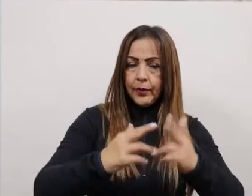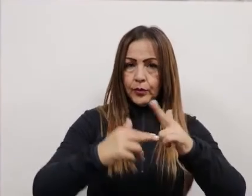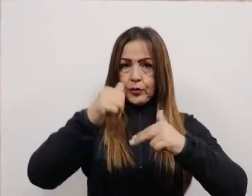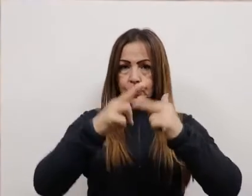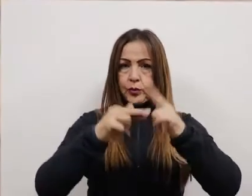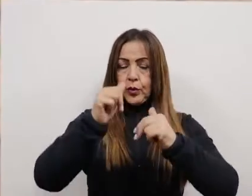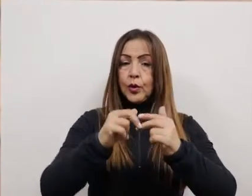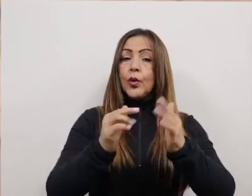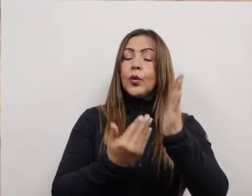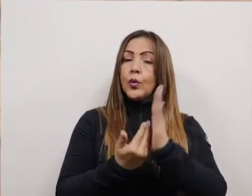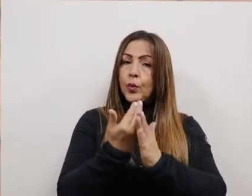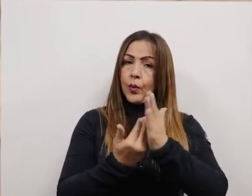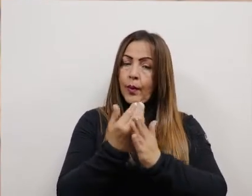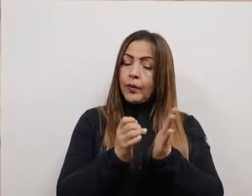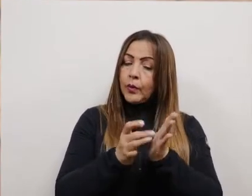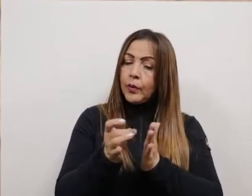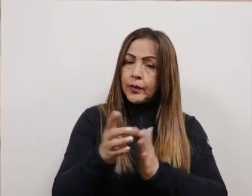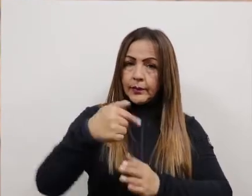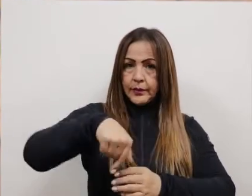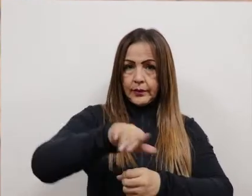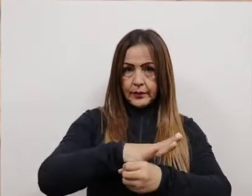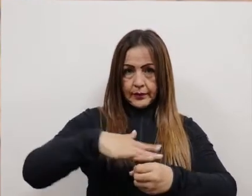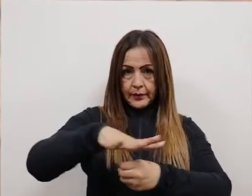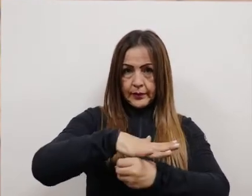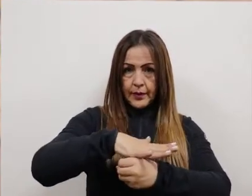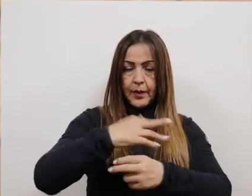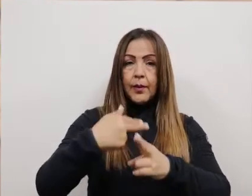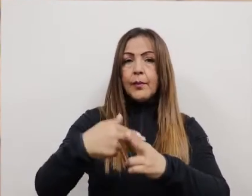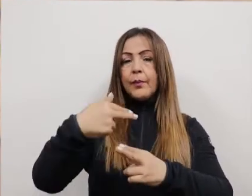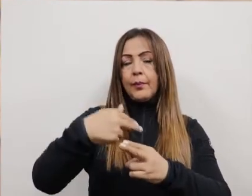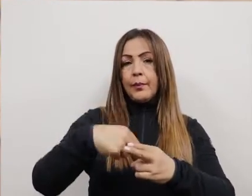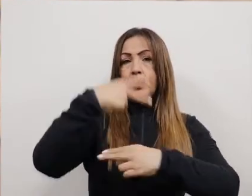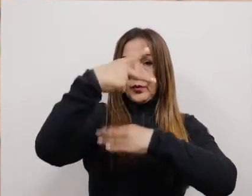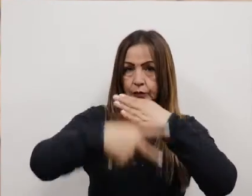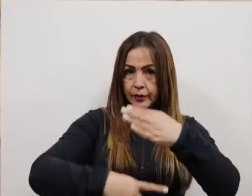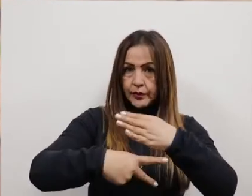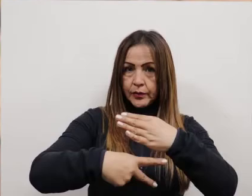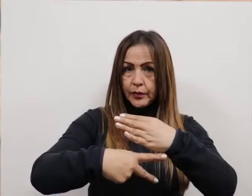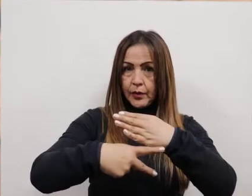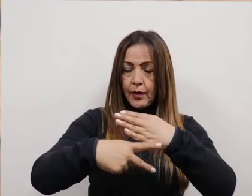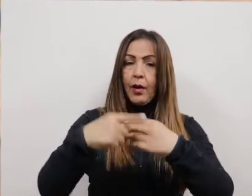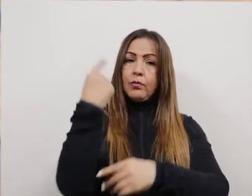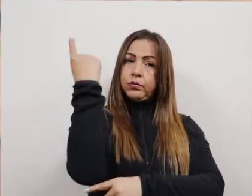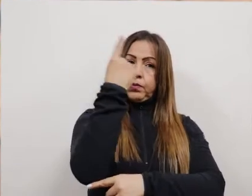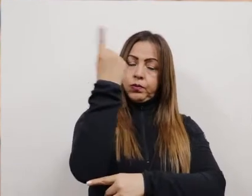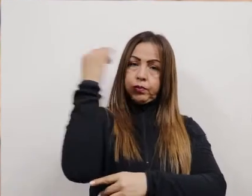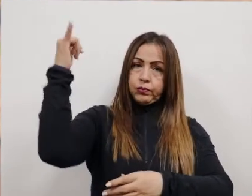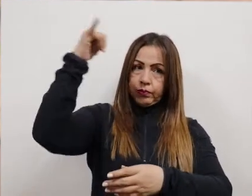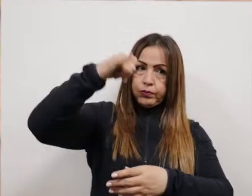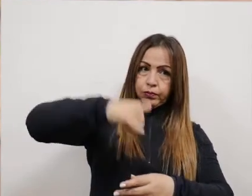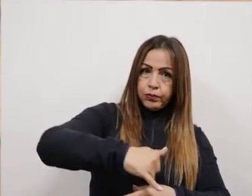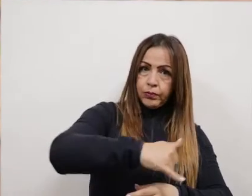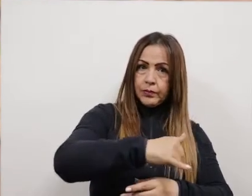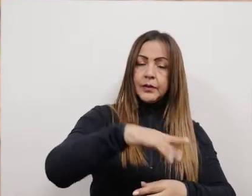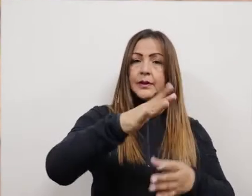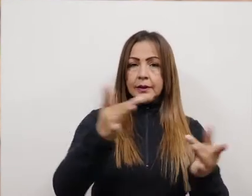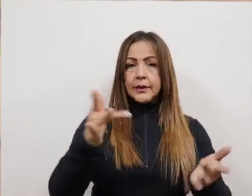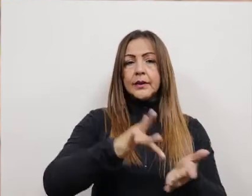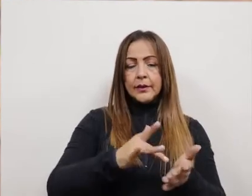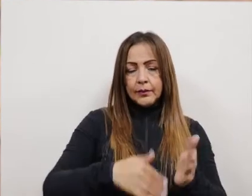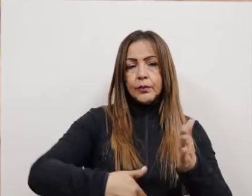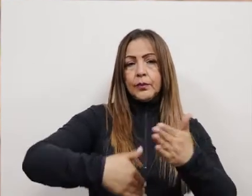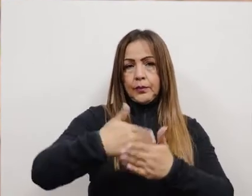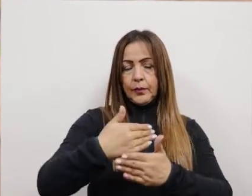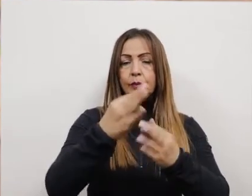diseño y el avance en todo el proyecto de construcción de la nueva central de urgencias de la ciudad. Y finalmente el proyecto del helipuerto